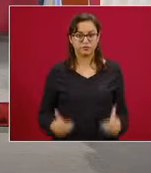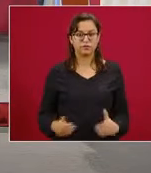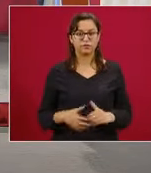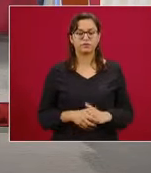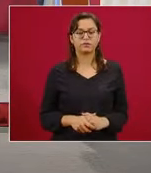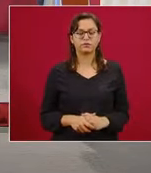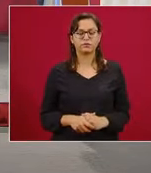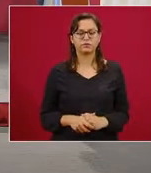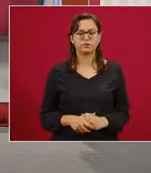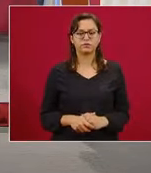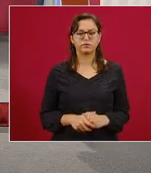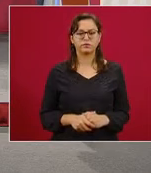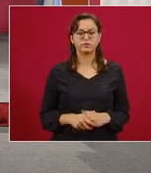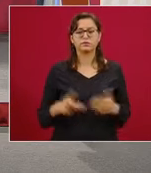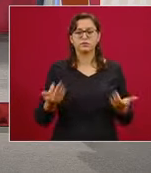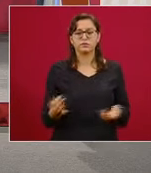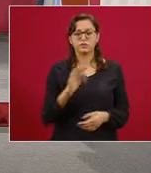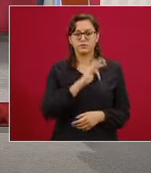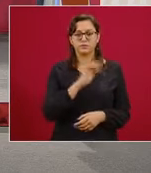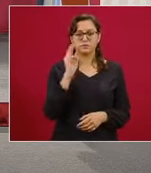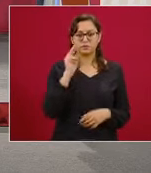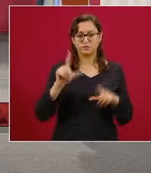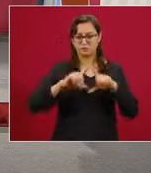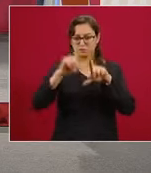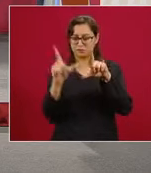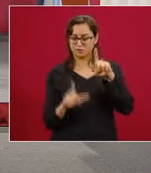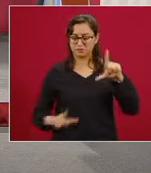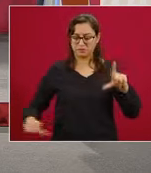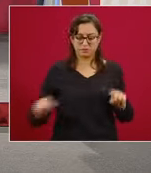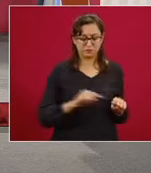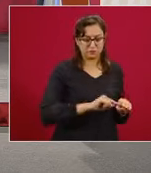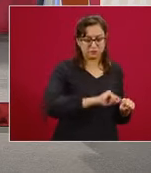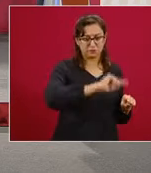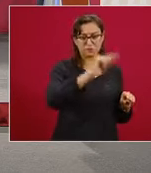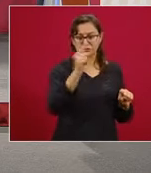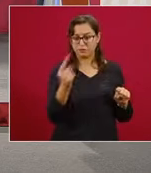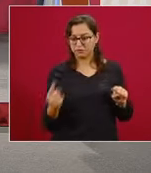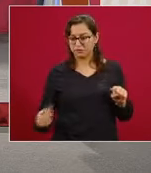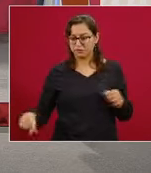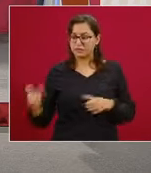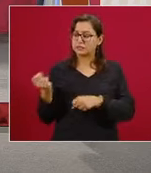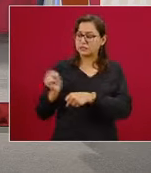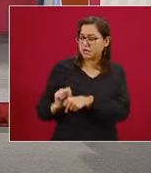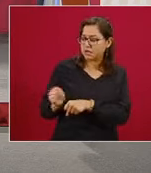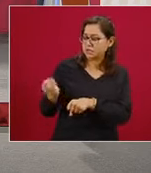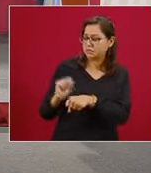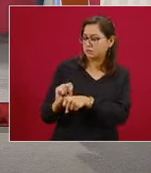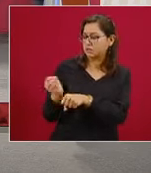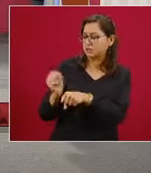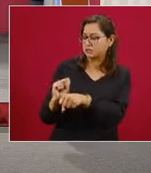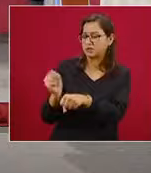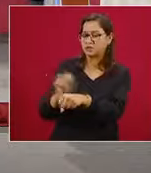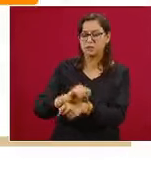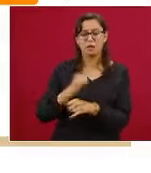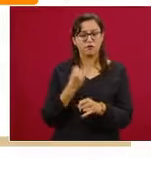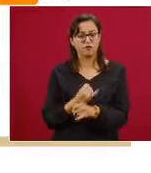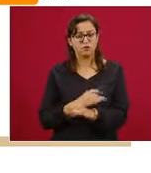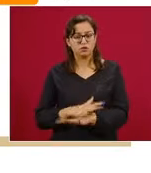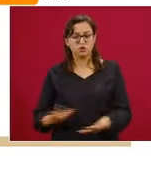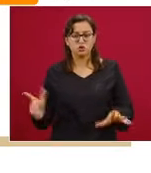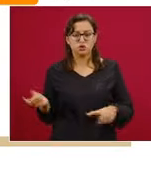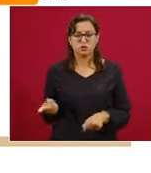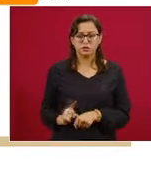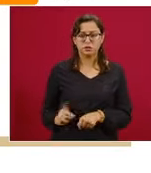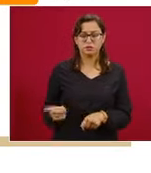En esta curva epidémica, con una agregación semanal, podemos ver la información que presentamos diariamente.